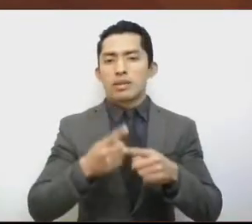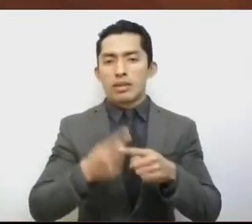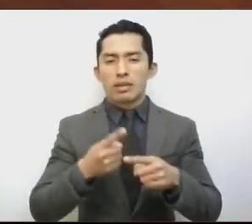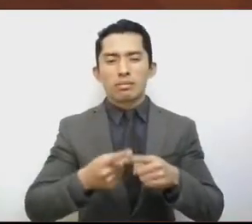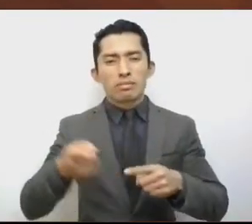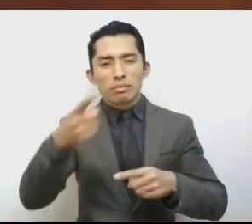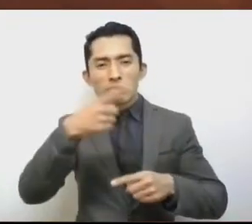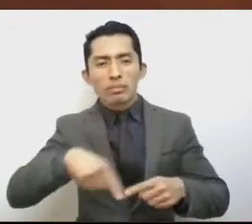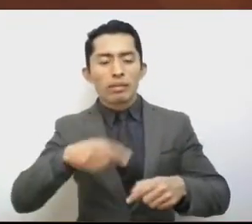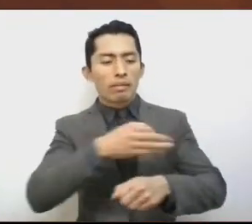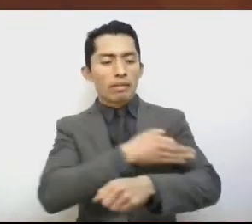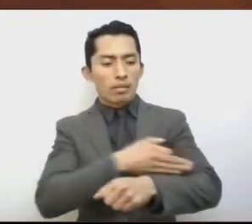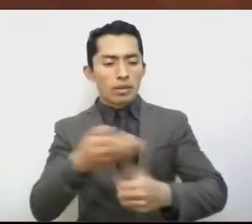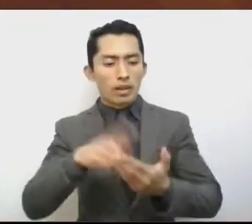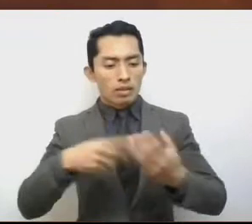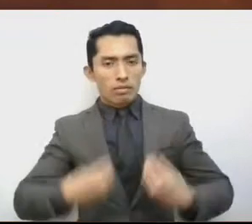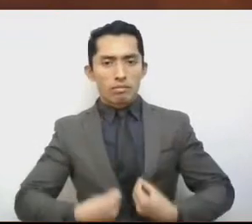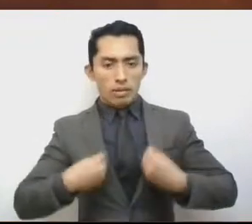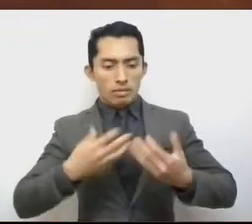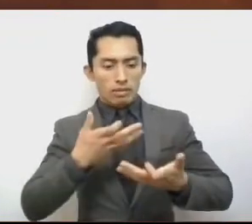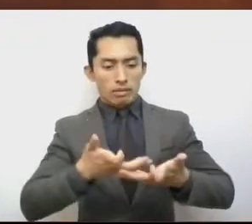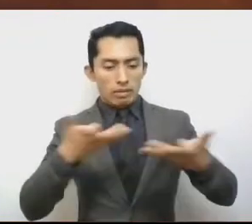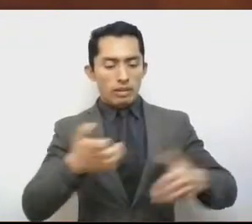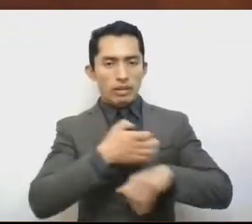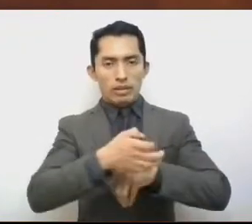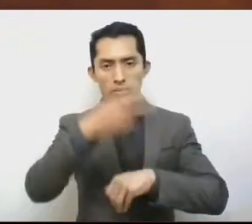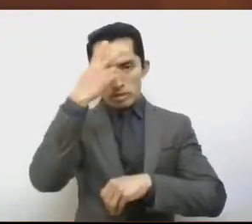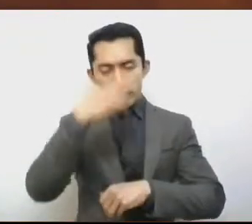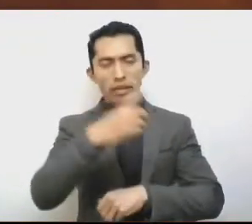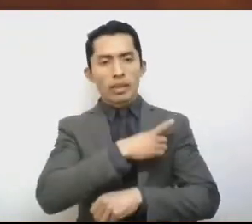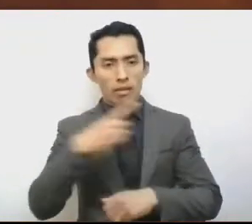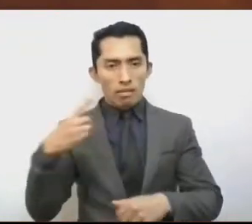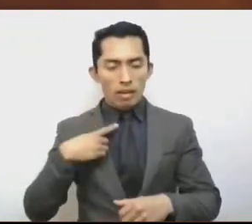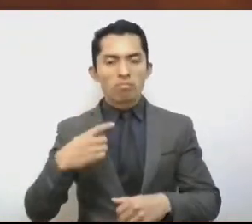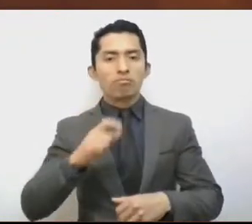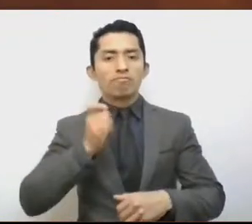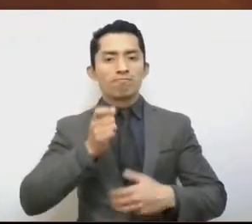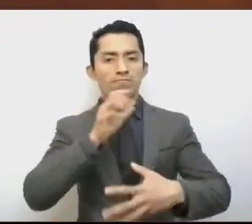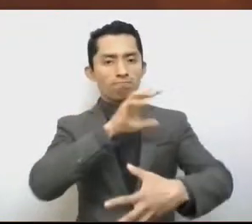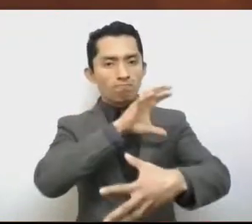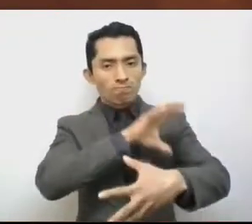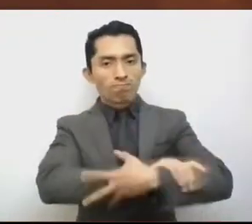familias mexiquenses. Hay que ser solidarios